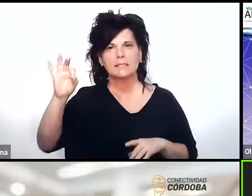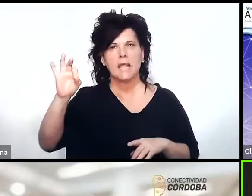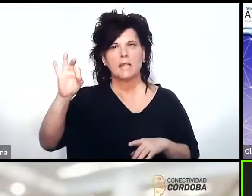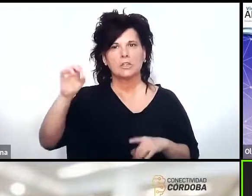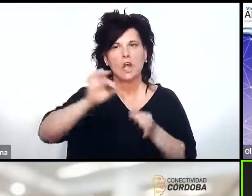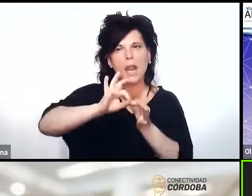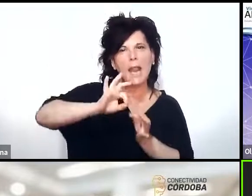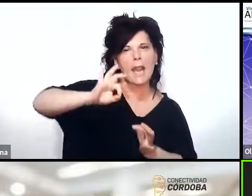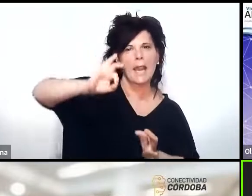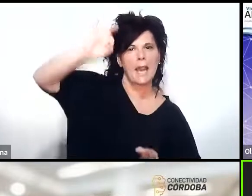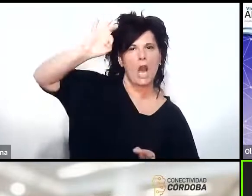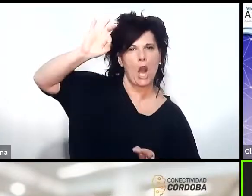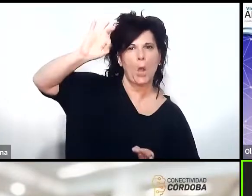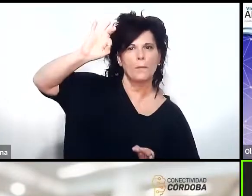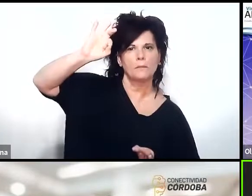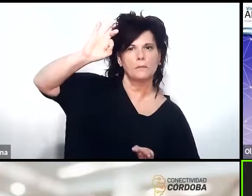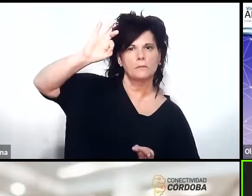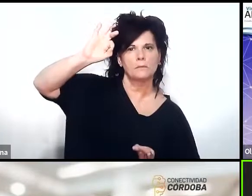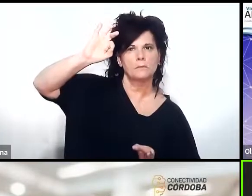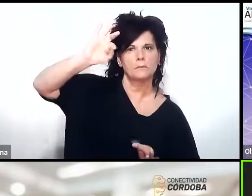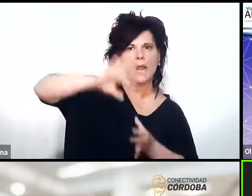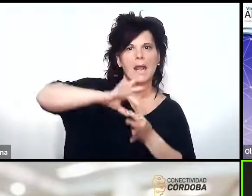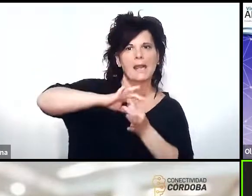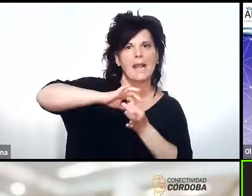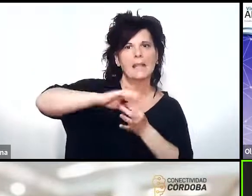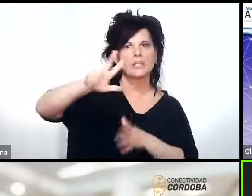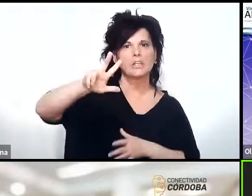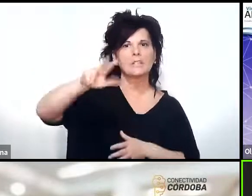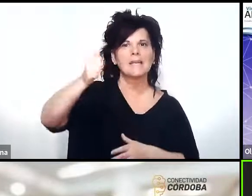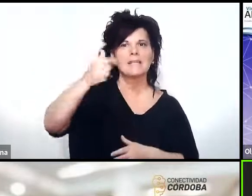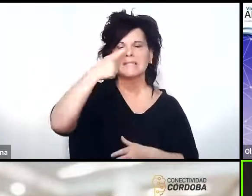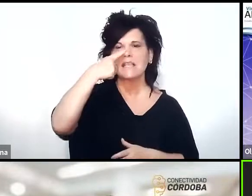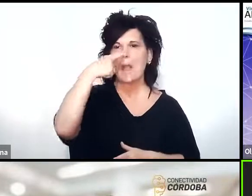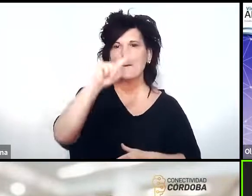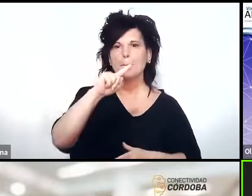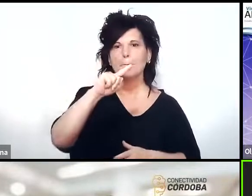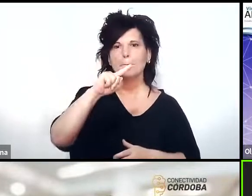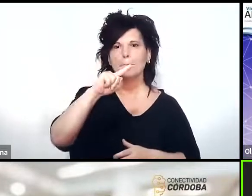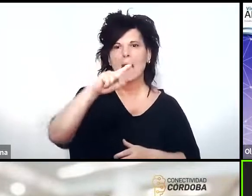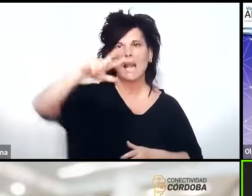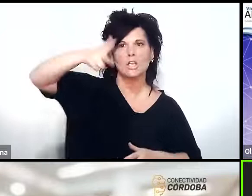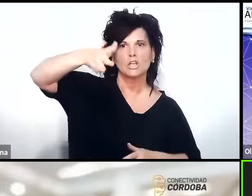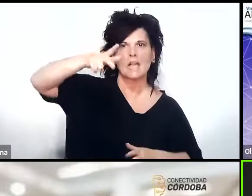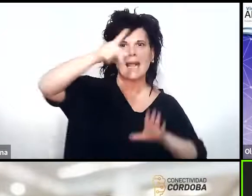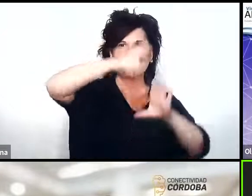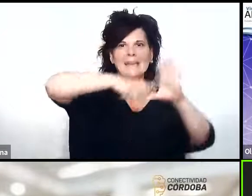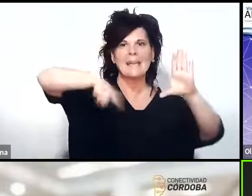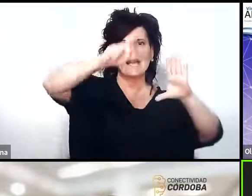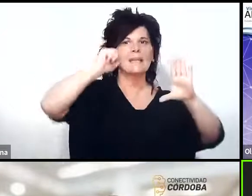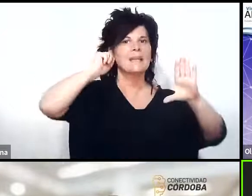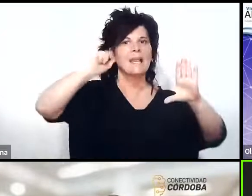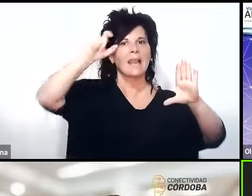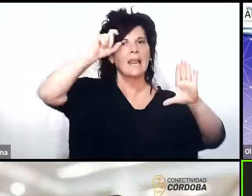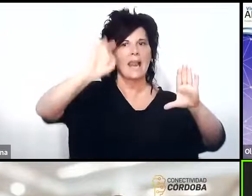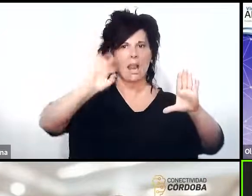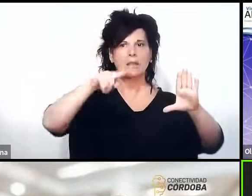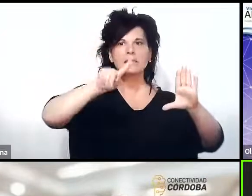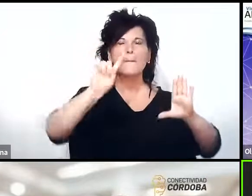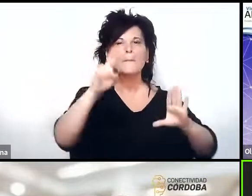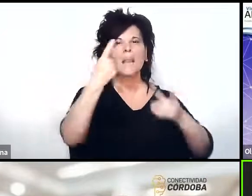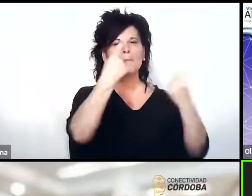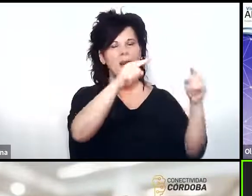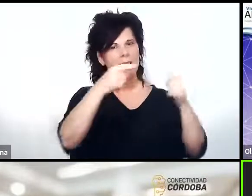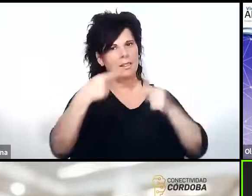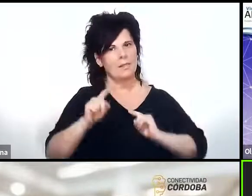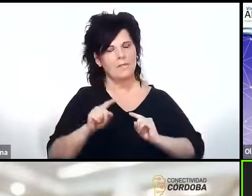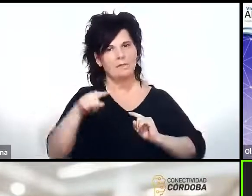kilómetros respecto a los 36.000 que están los satélites geo esa es la primera diferencia porque si ustedes